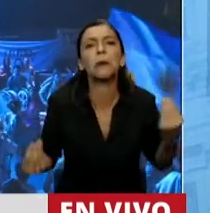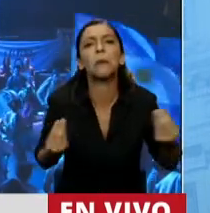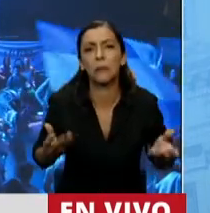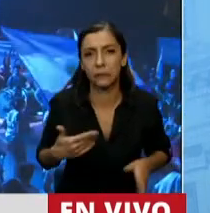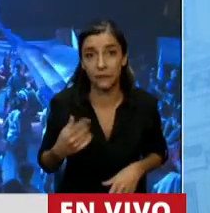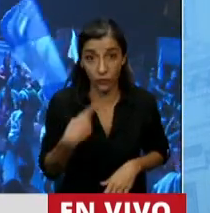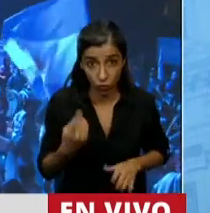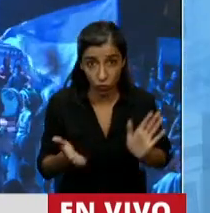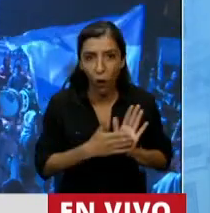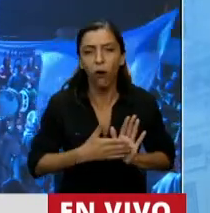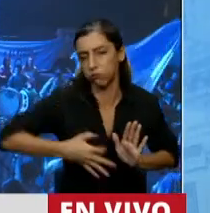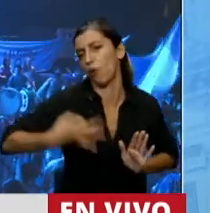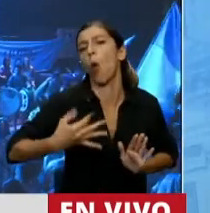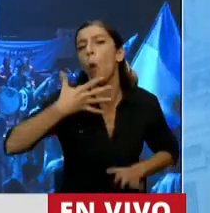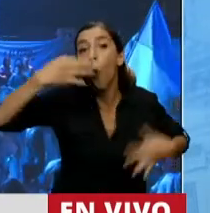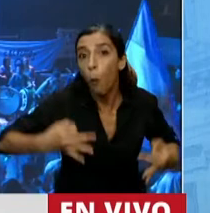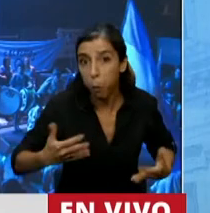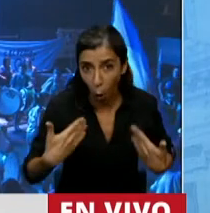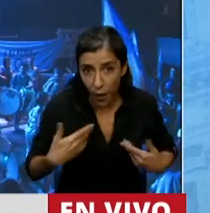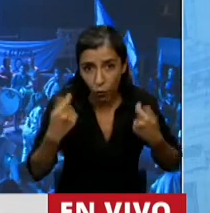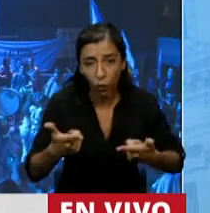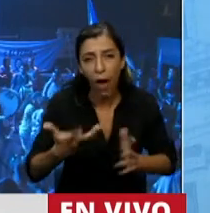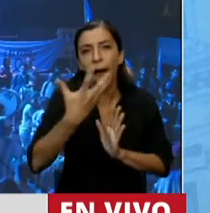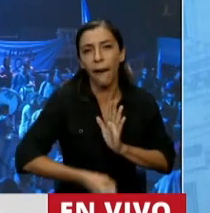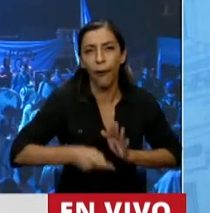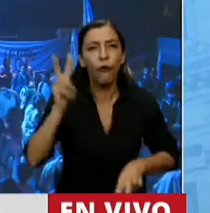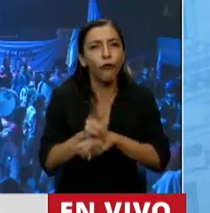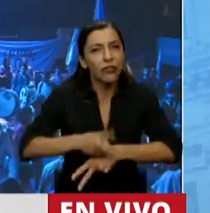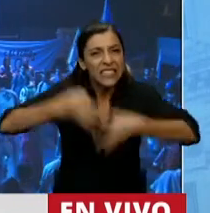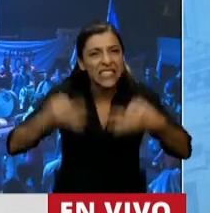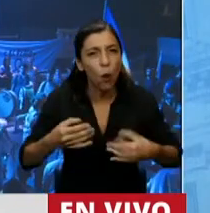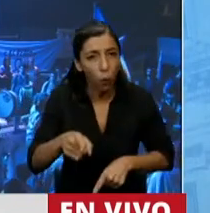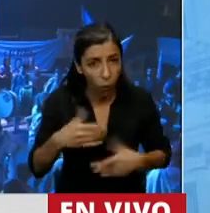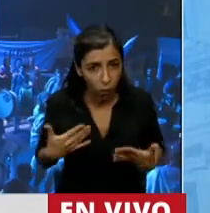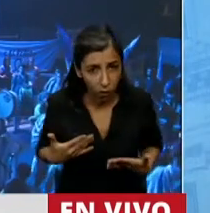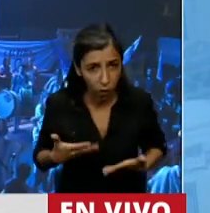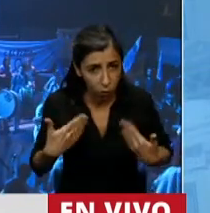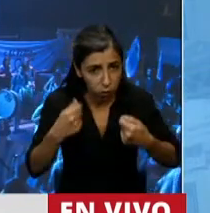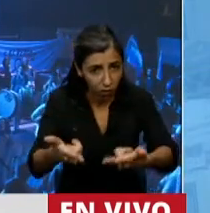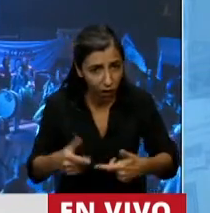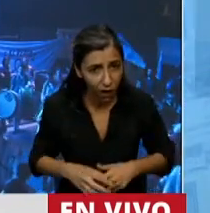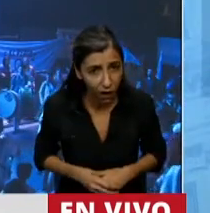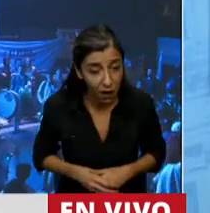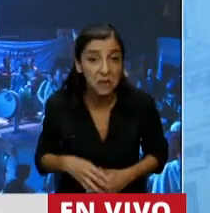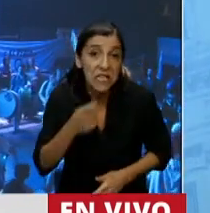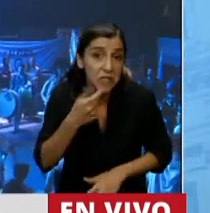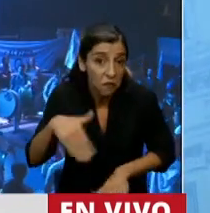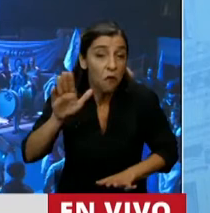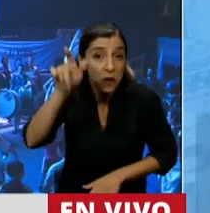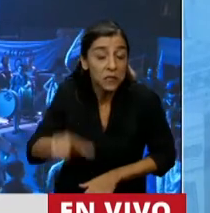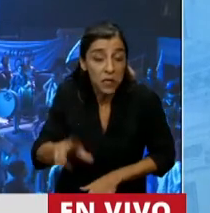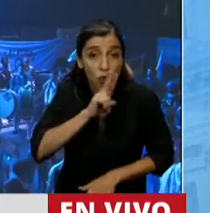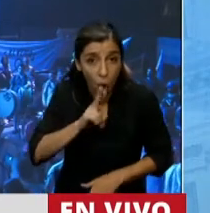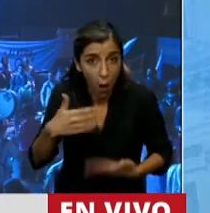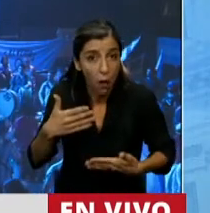podemos garantizar un aborto seguro a las mujeres que deseen hacerlo y si podemos garantizar que